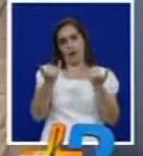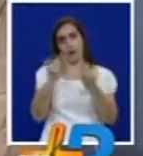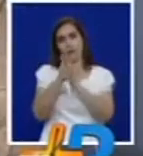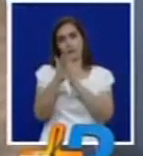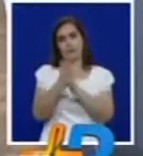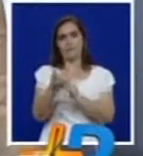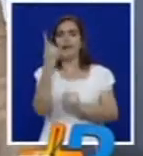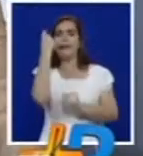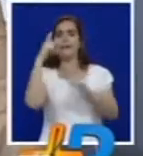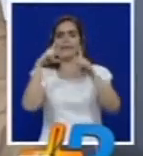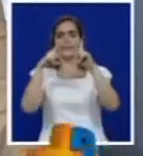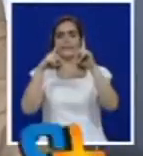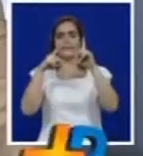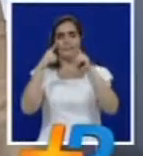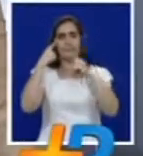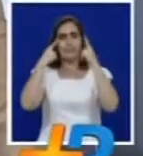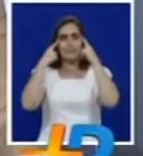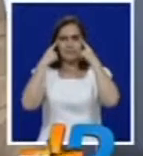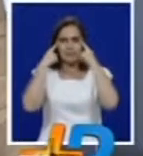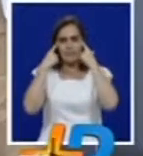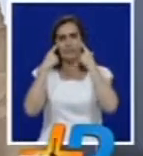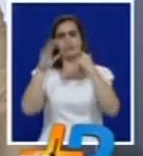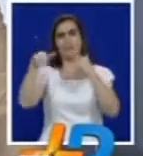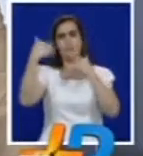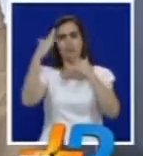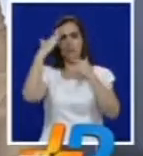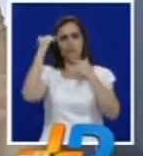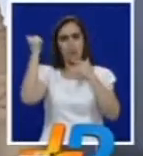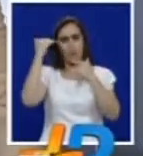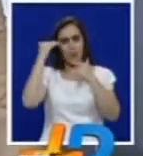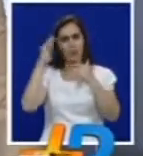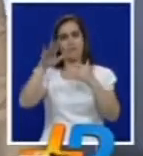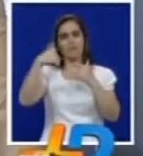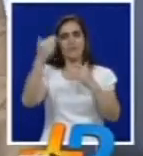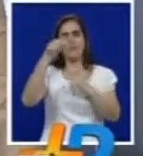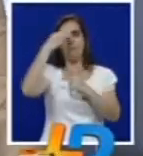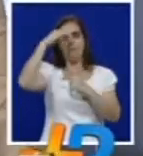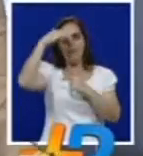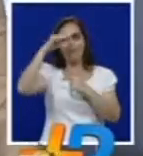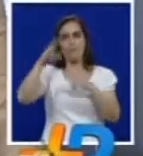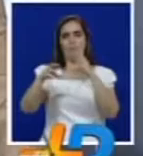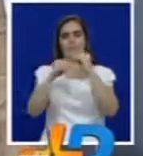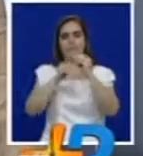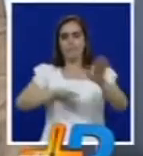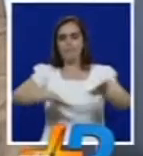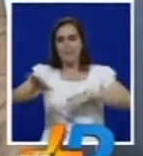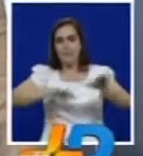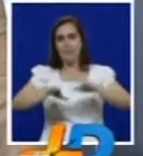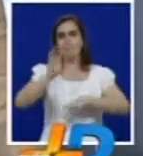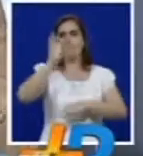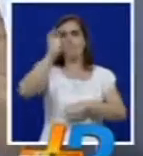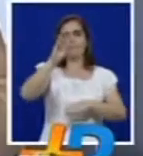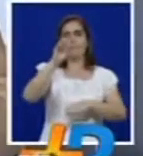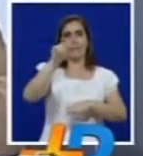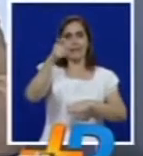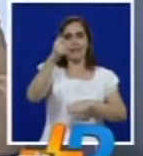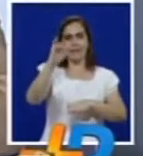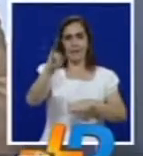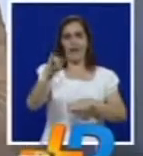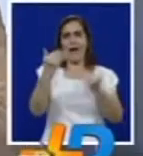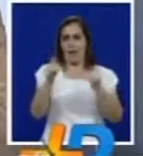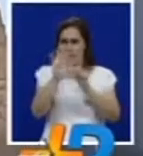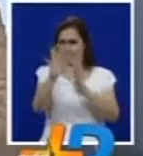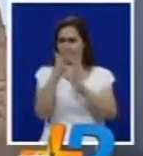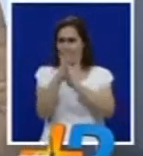China hoy en Corea marcó gol Cesar Arias. También Franco Arizala en México. El patinaje nos baña de oro en Bélgica en el Campeonato Mundial. De ello